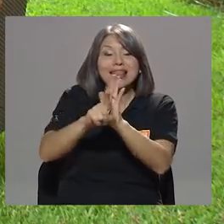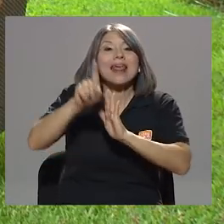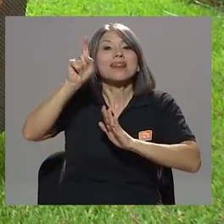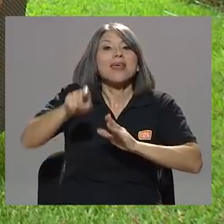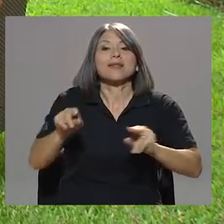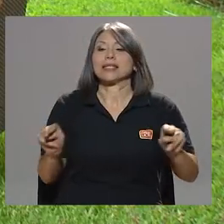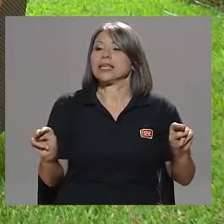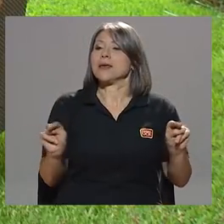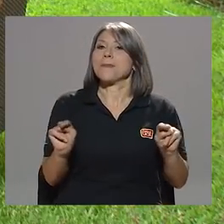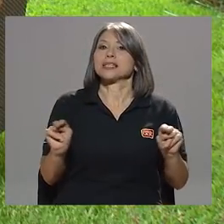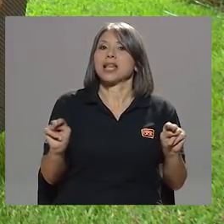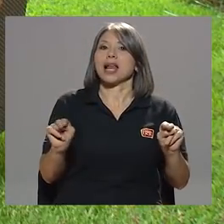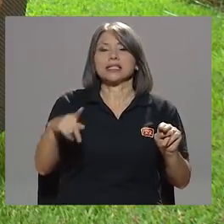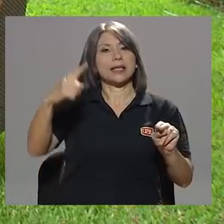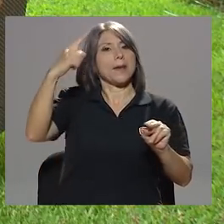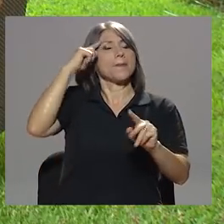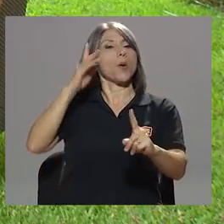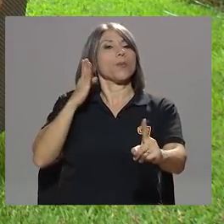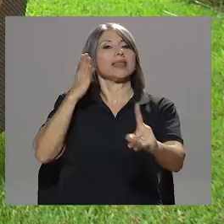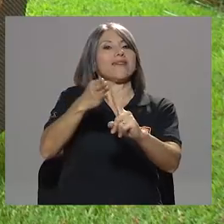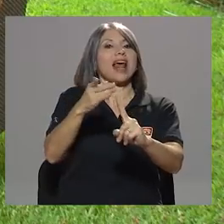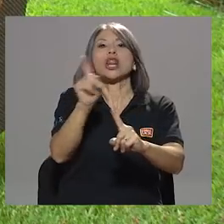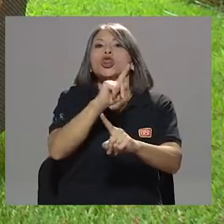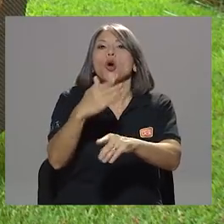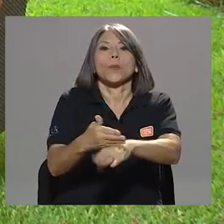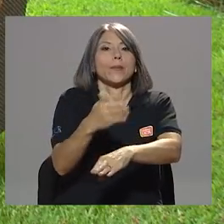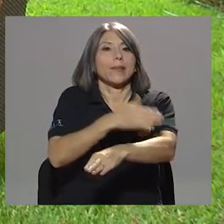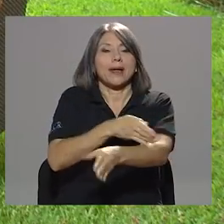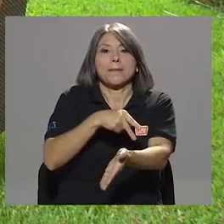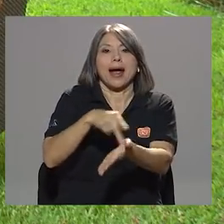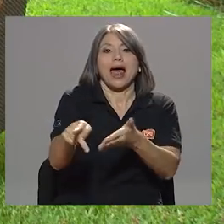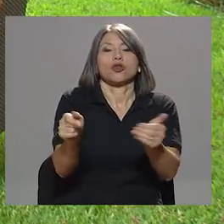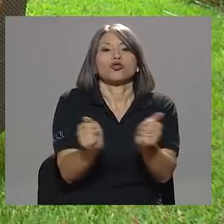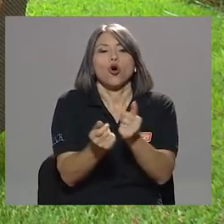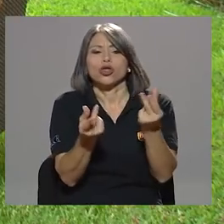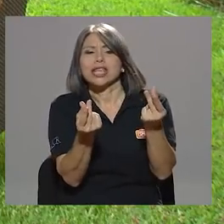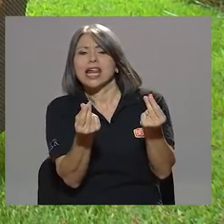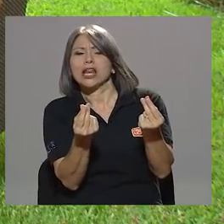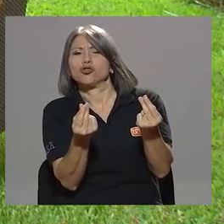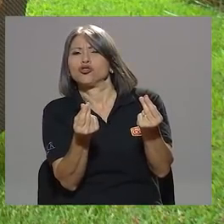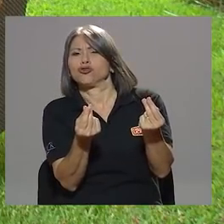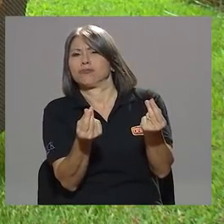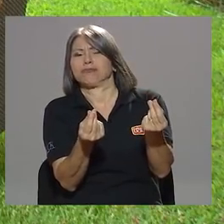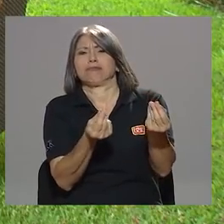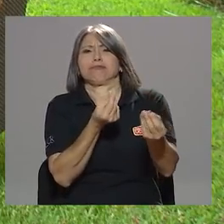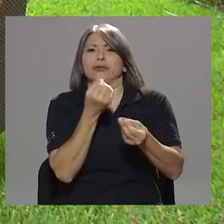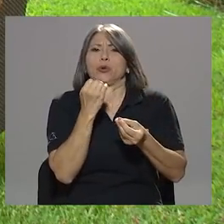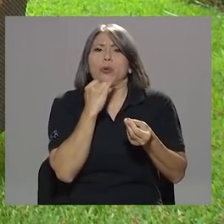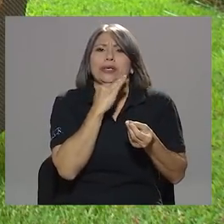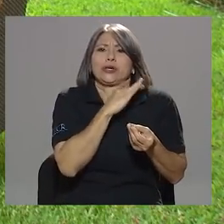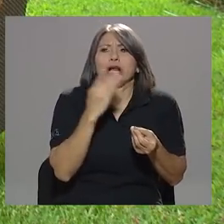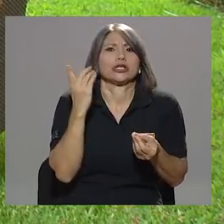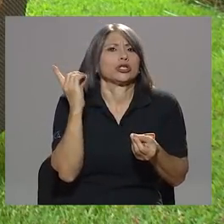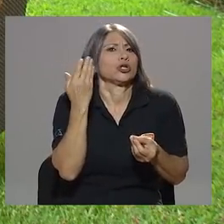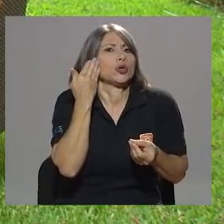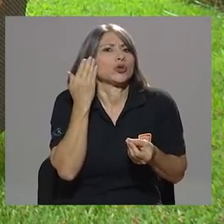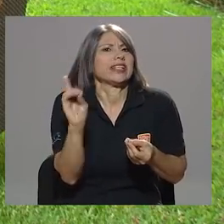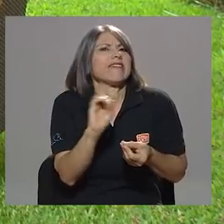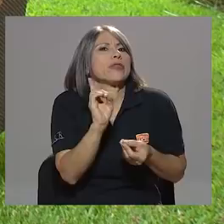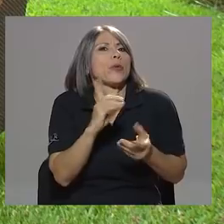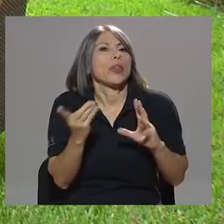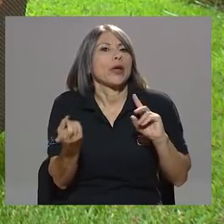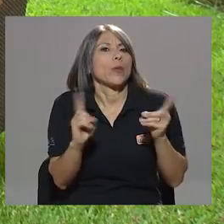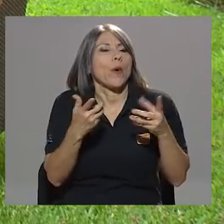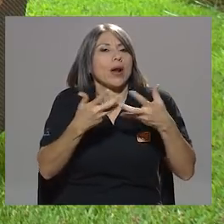objetividad y no prepagados con dineros cuestionados de quién sabe cuál compañía o de